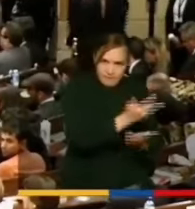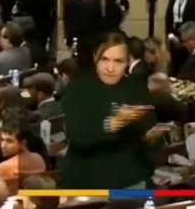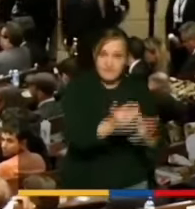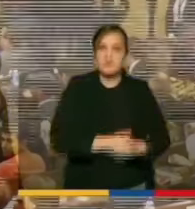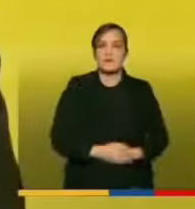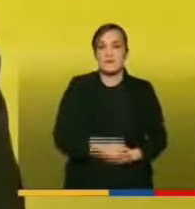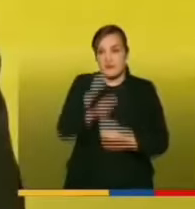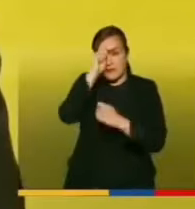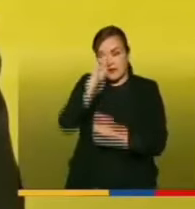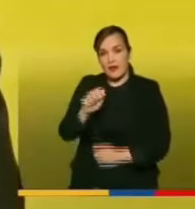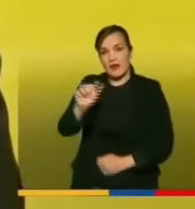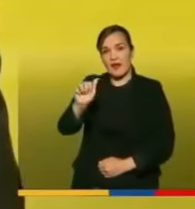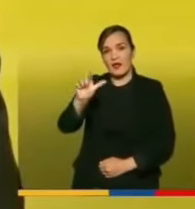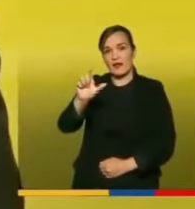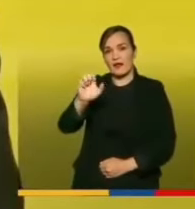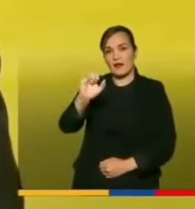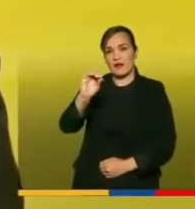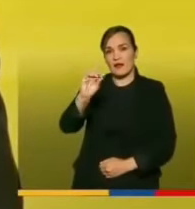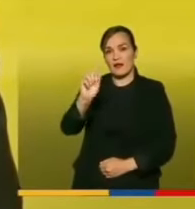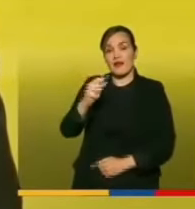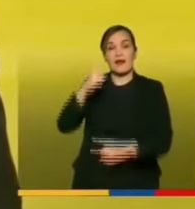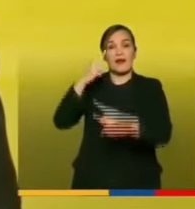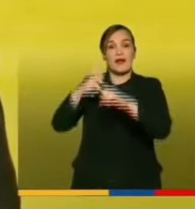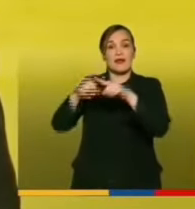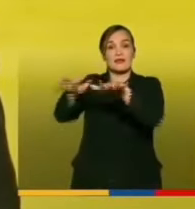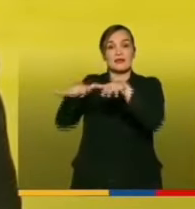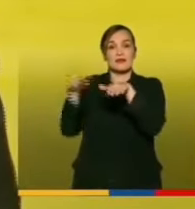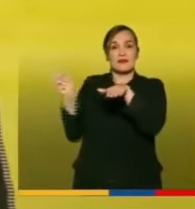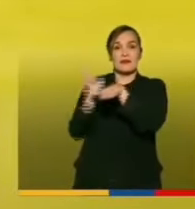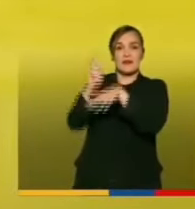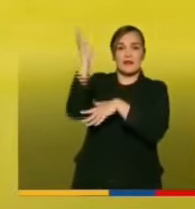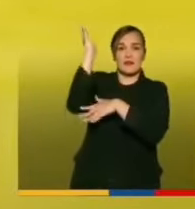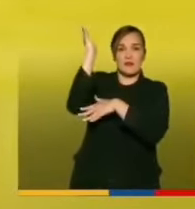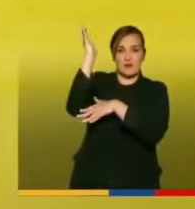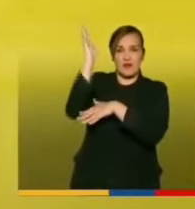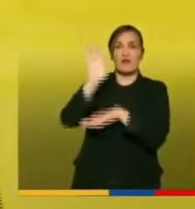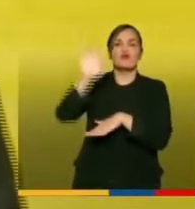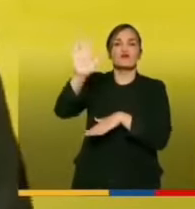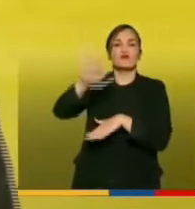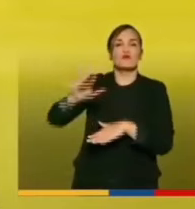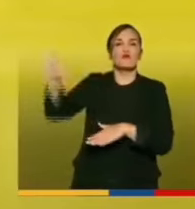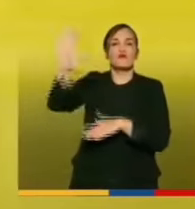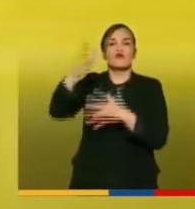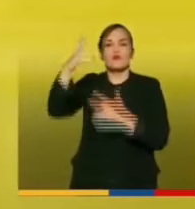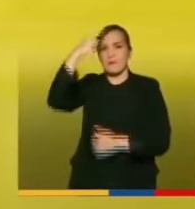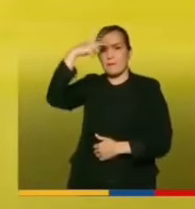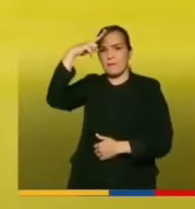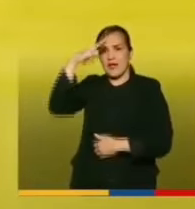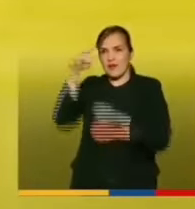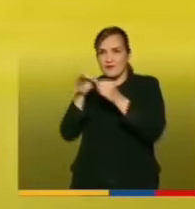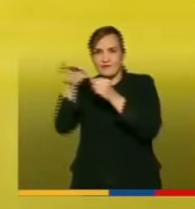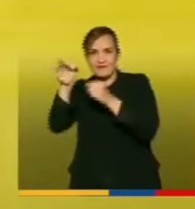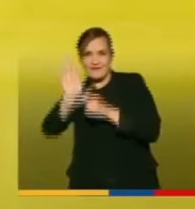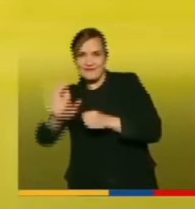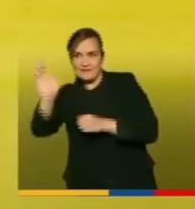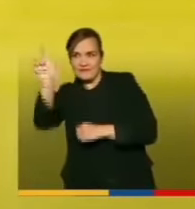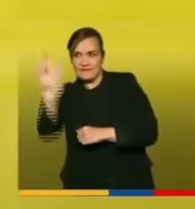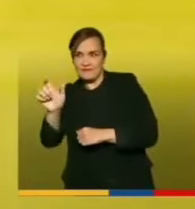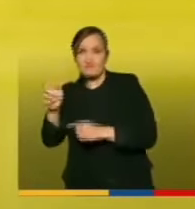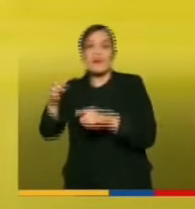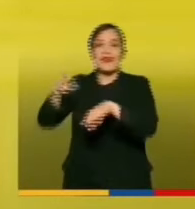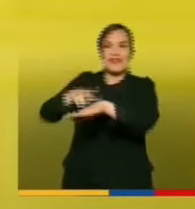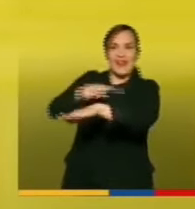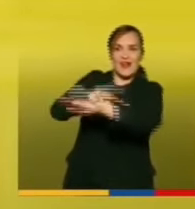Leida Alávez Ruiz, exdiputada federal y alcaldesa de Isatapalapa, México, y delegación que les